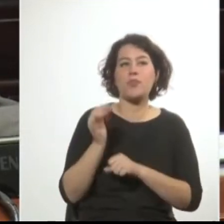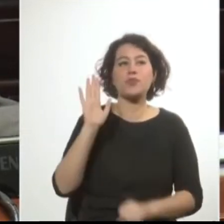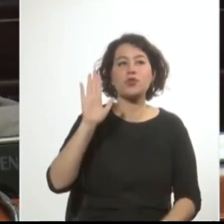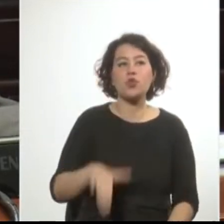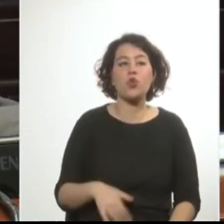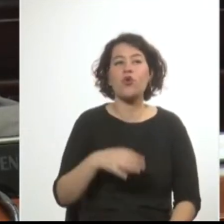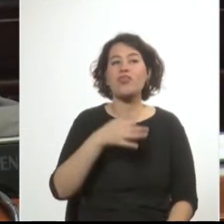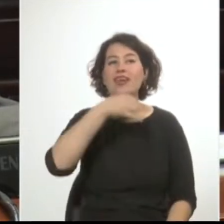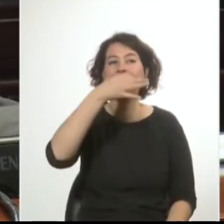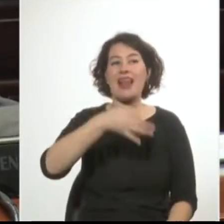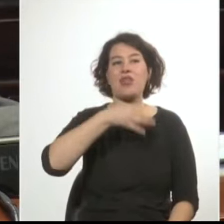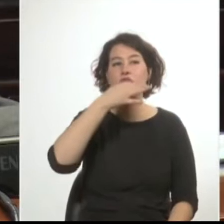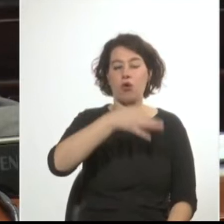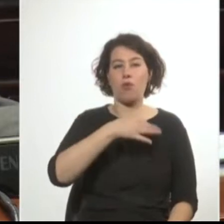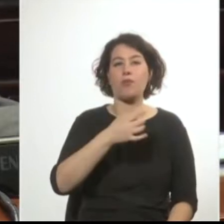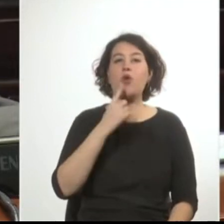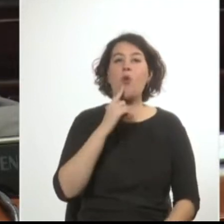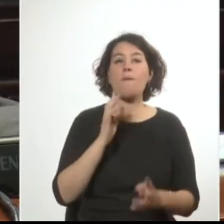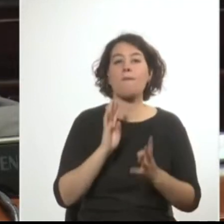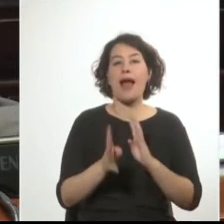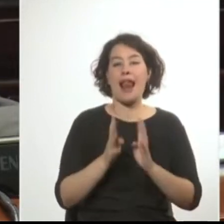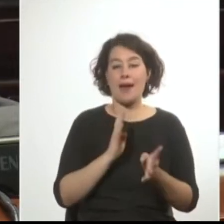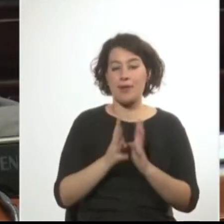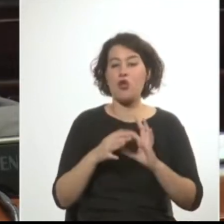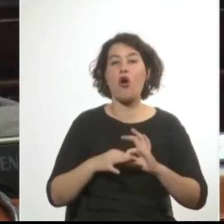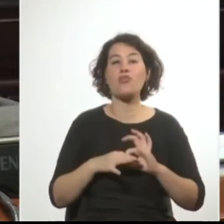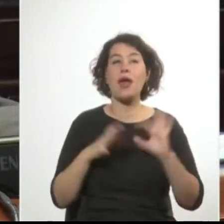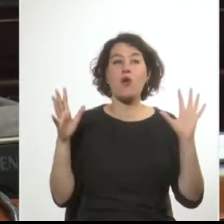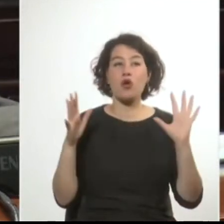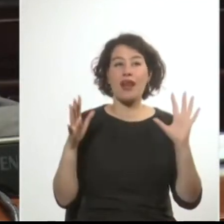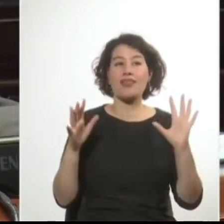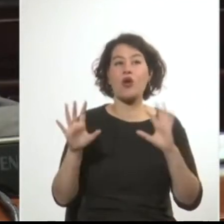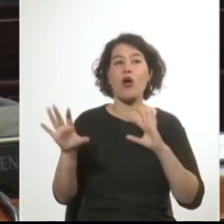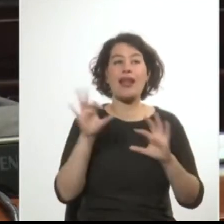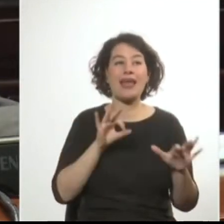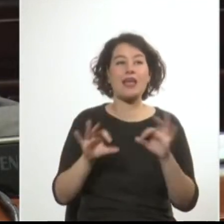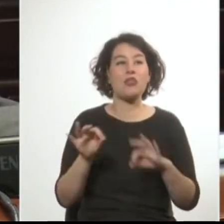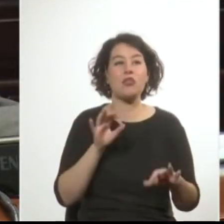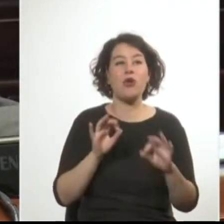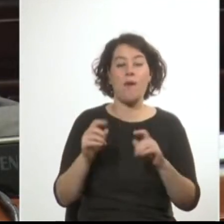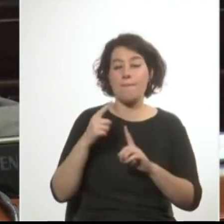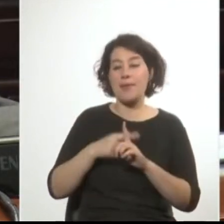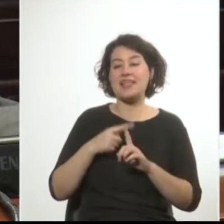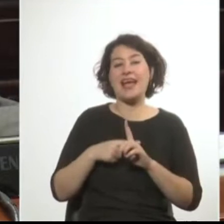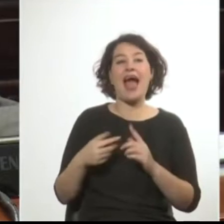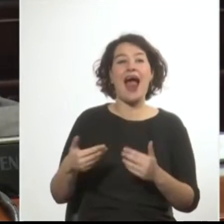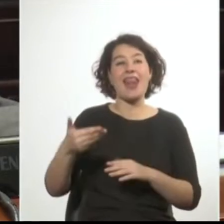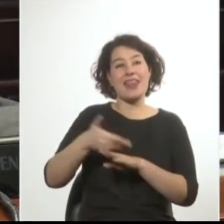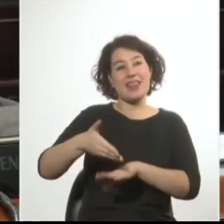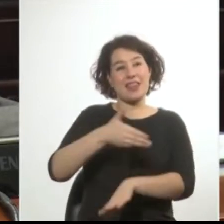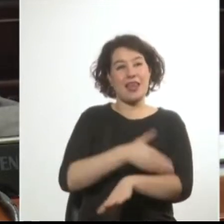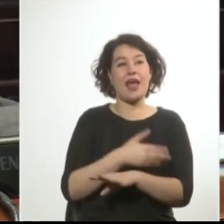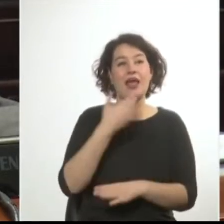declarada por un parlamento democrático elegido pocos meses antes en